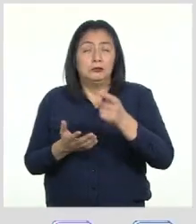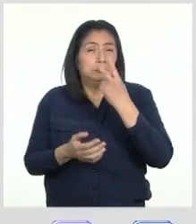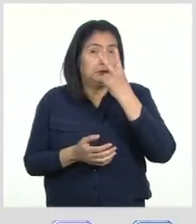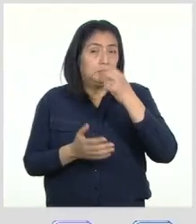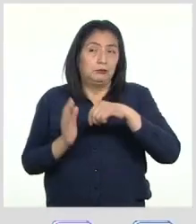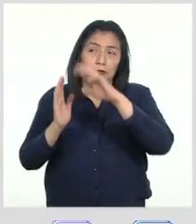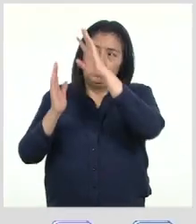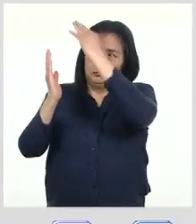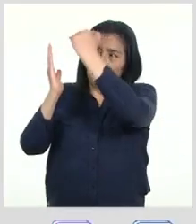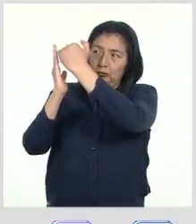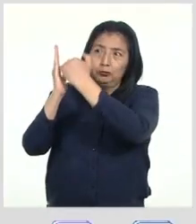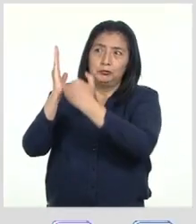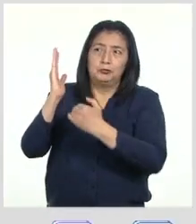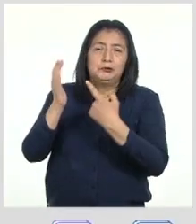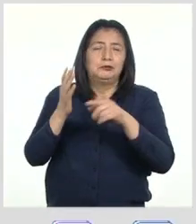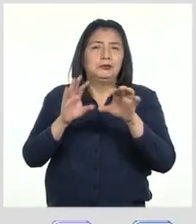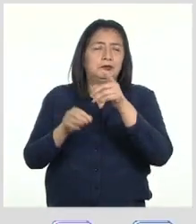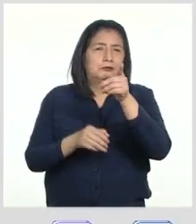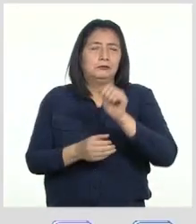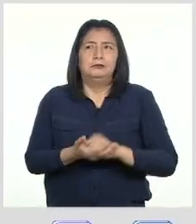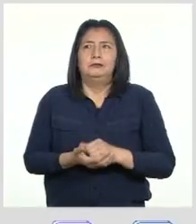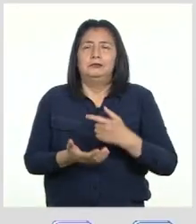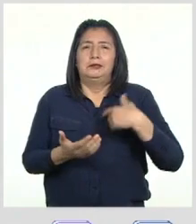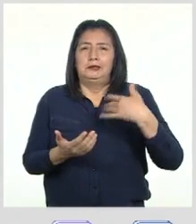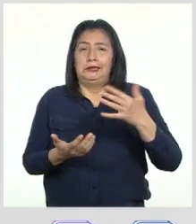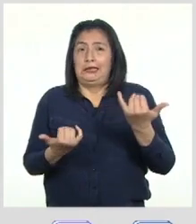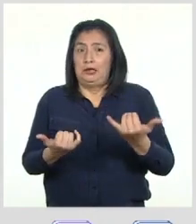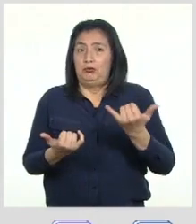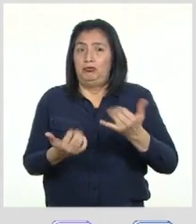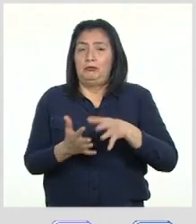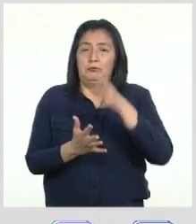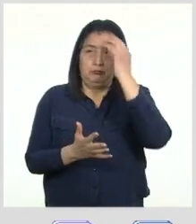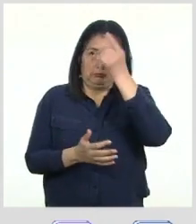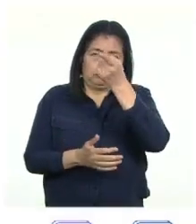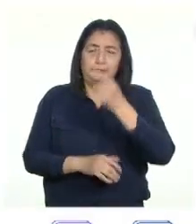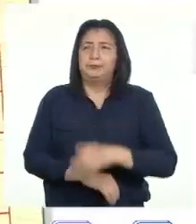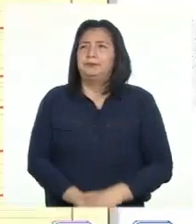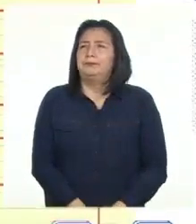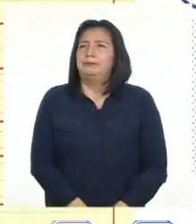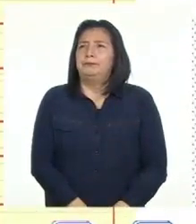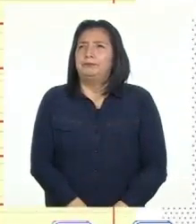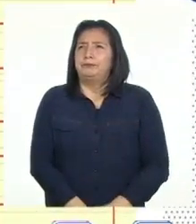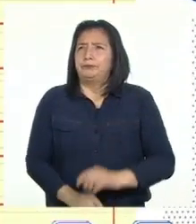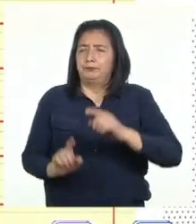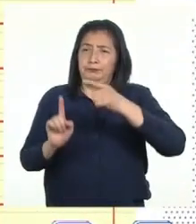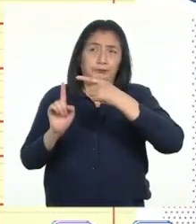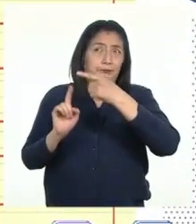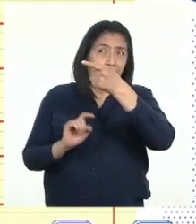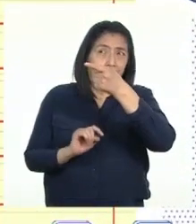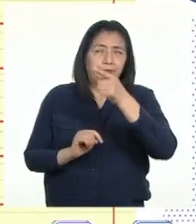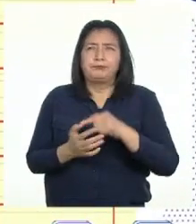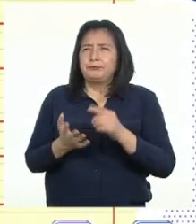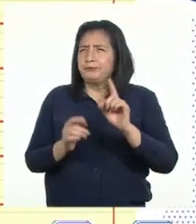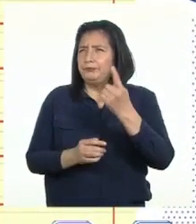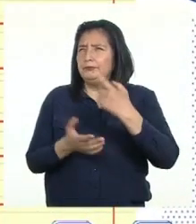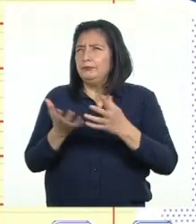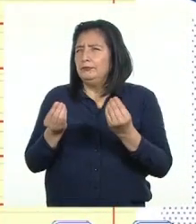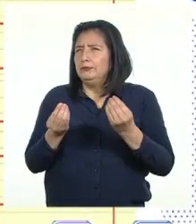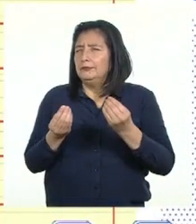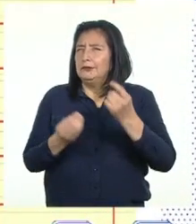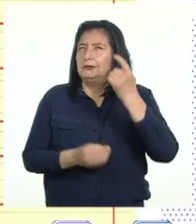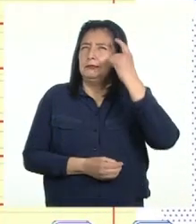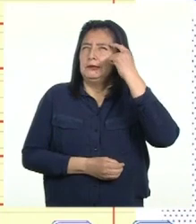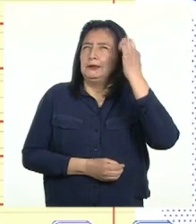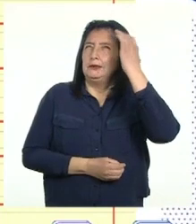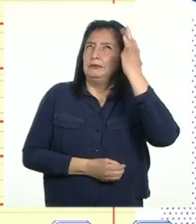nuestro cuadro de actividades Esto es lo que hemos aprendido hasta el momento Primero, aprendimos cómo aplicar el